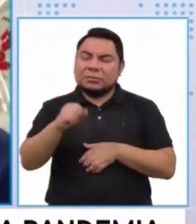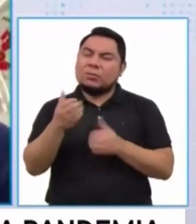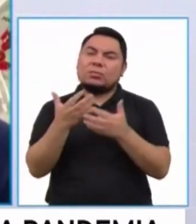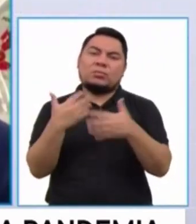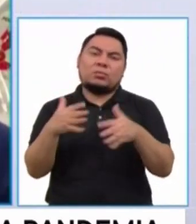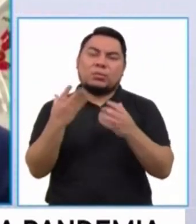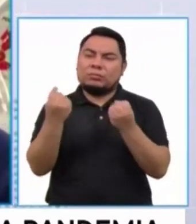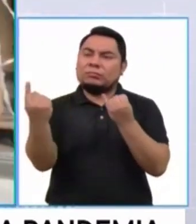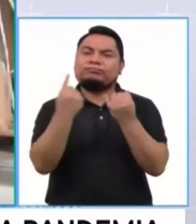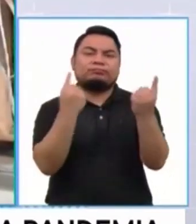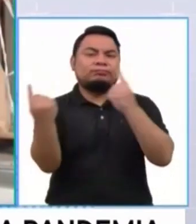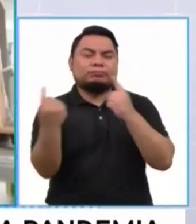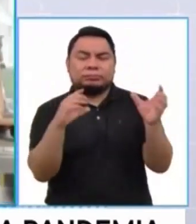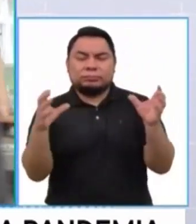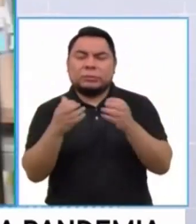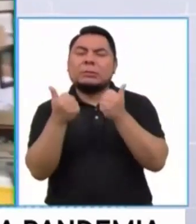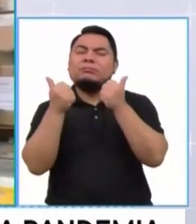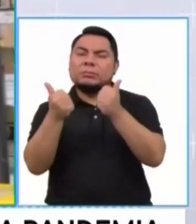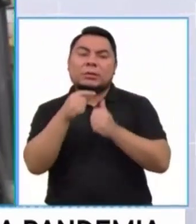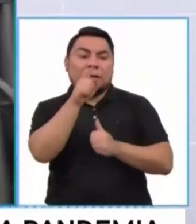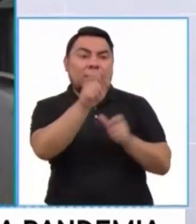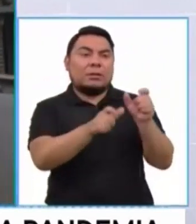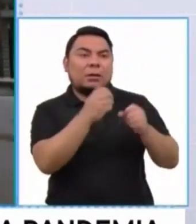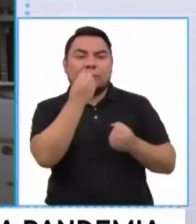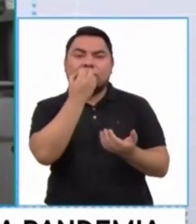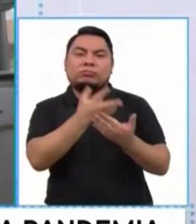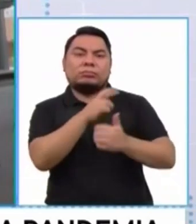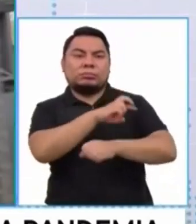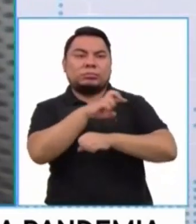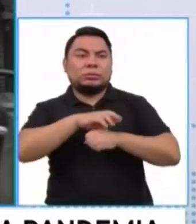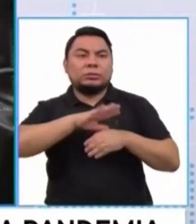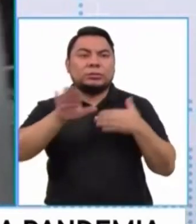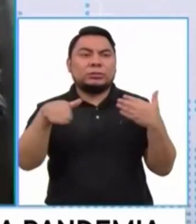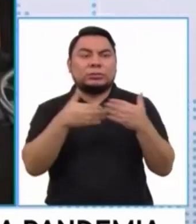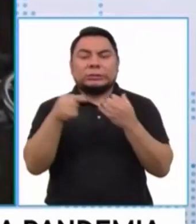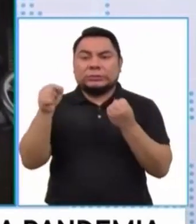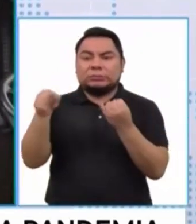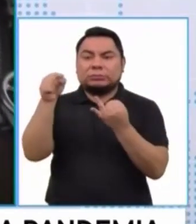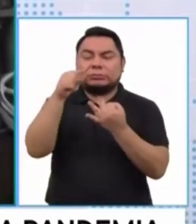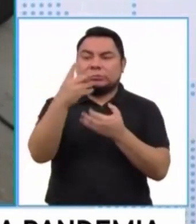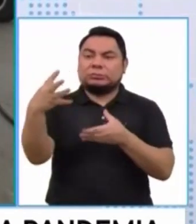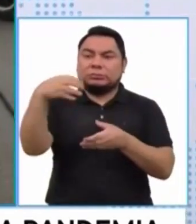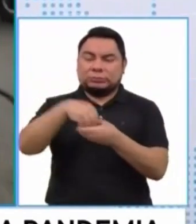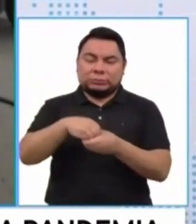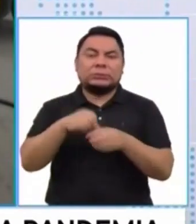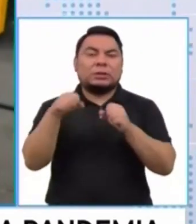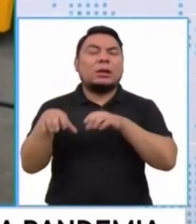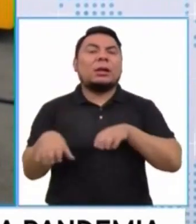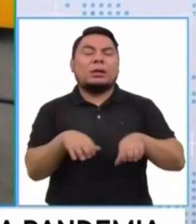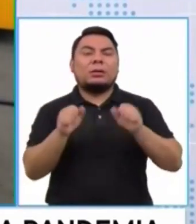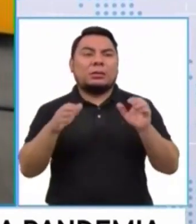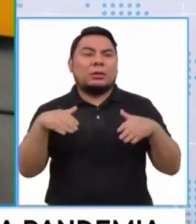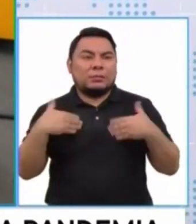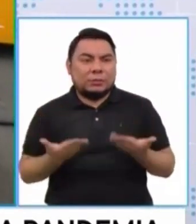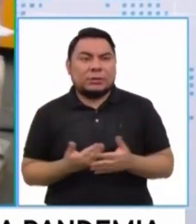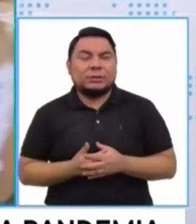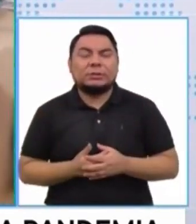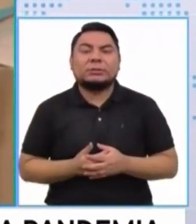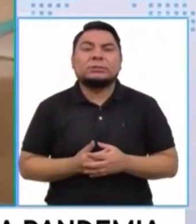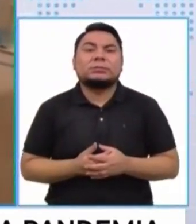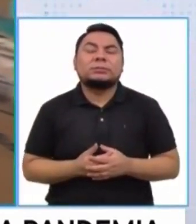con mística, un personal preparado. Entonces, todos estos ingredientes hacen que podamos